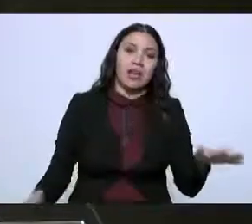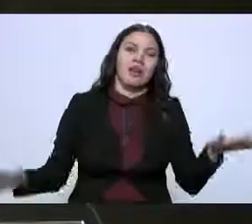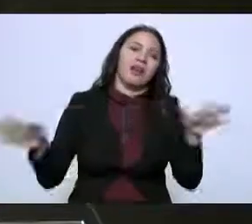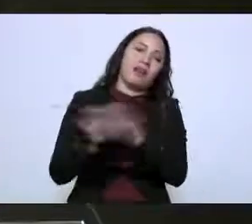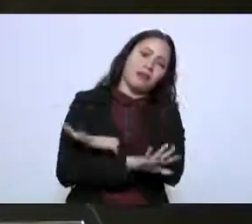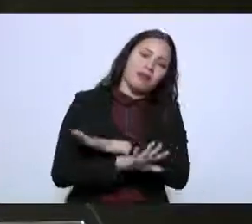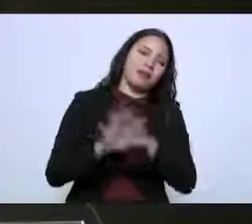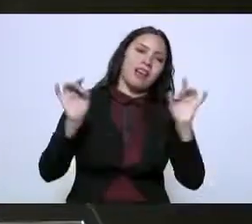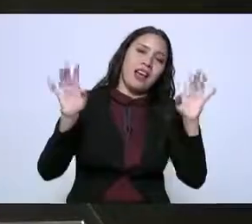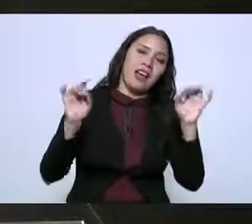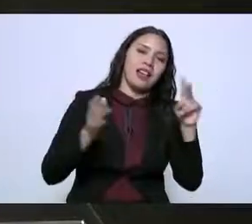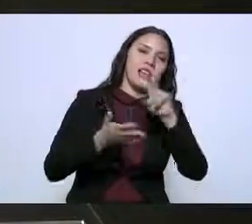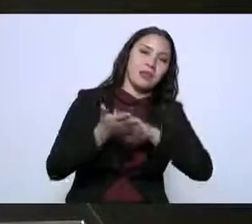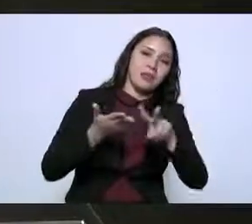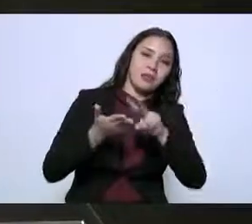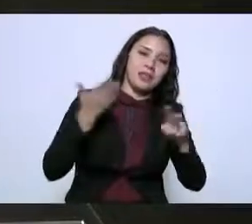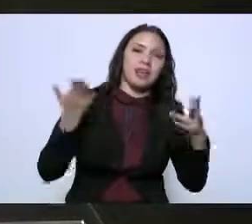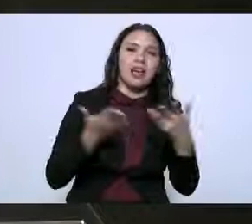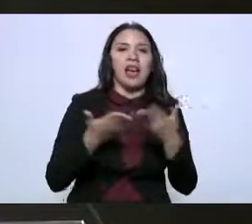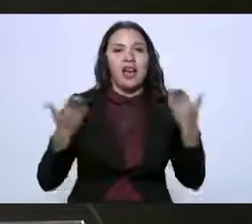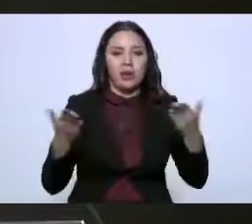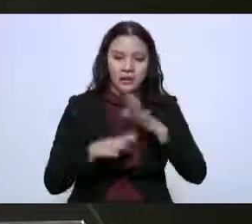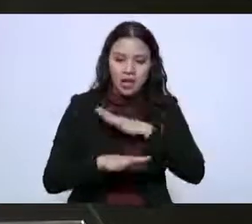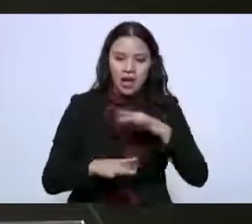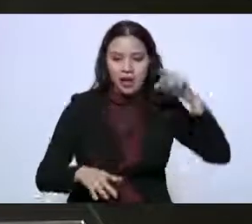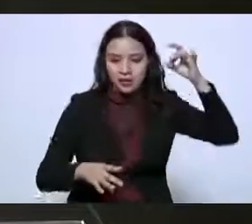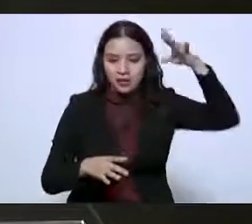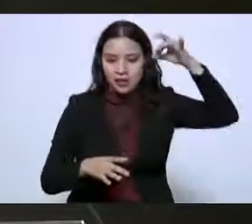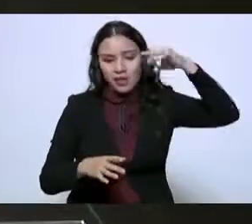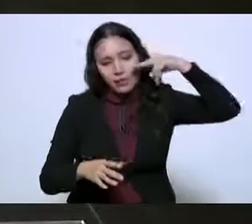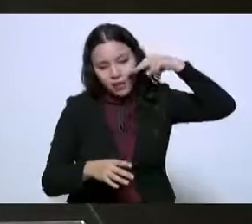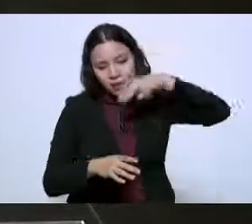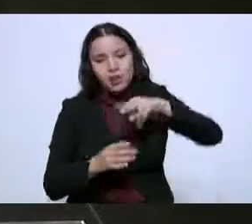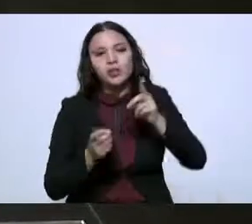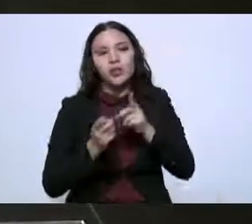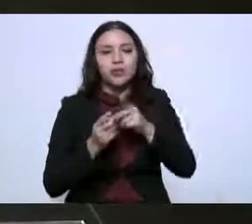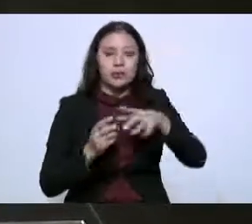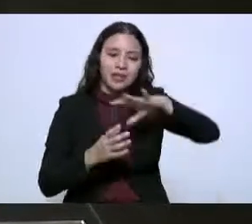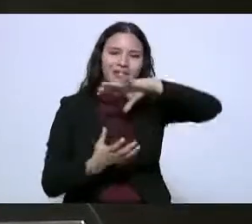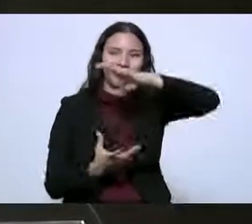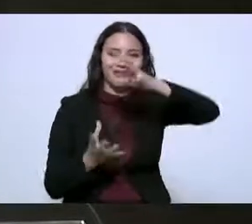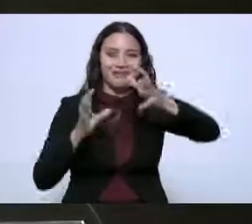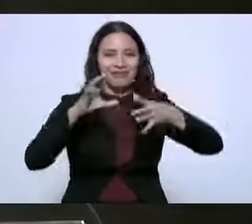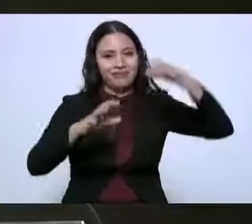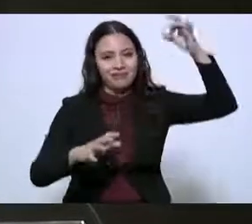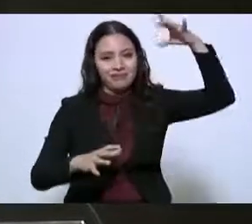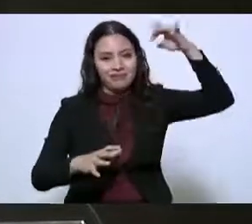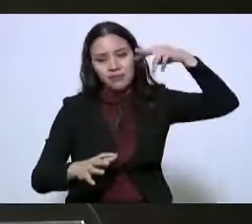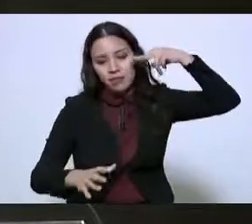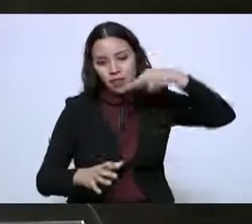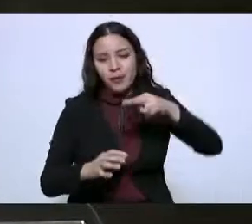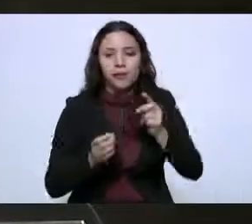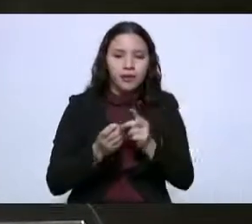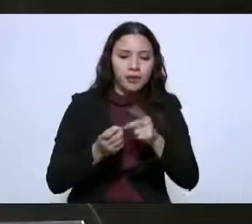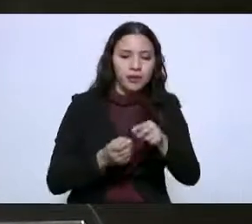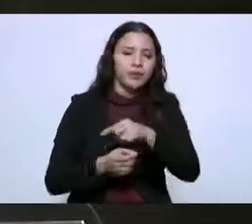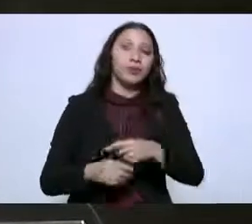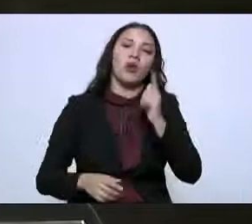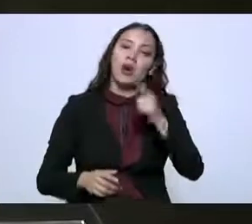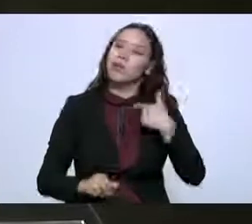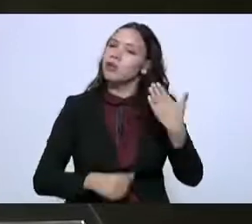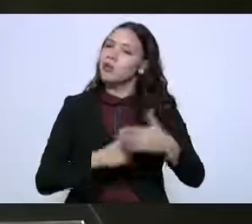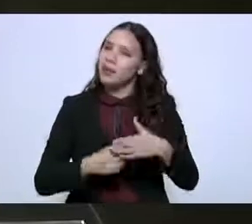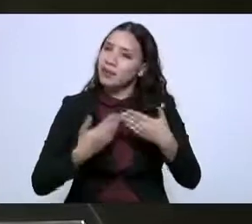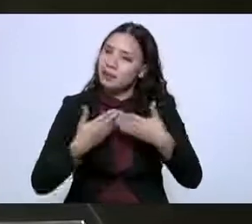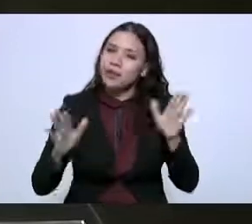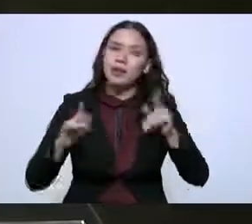verdes y ya estarán en el sistema de rastreador del sistema de geosatelital y aquí también daremos el banderazo